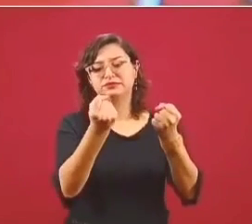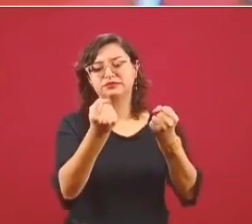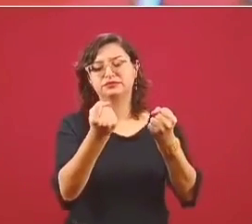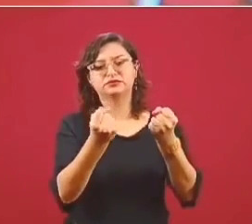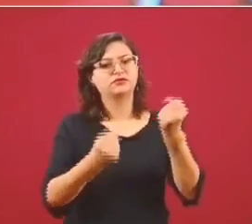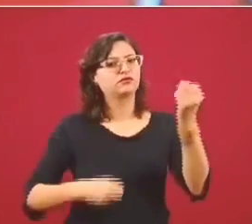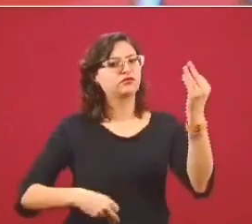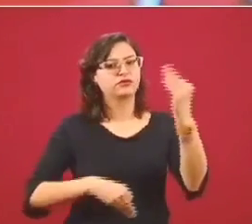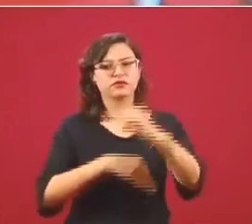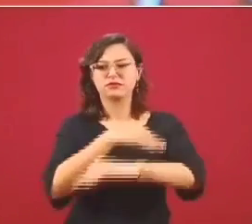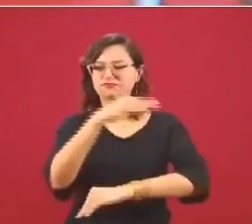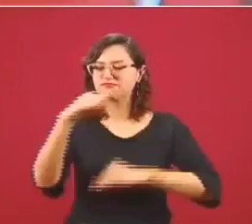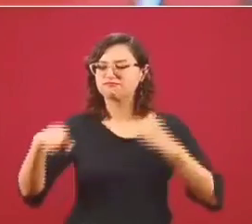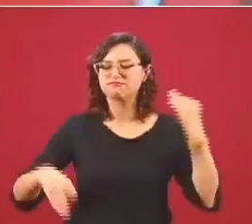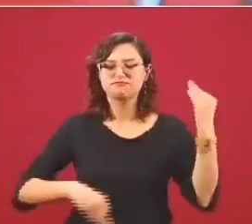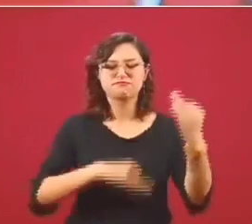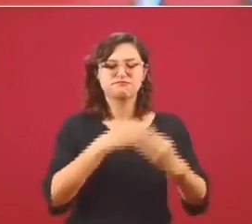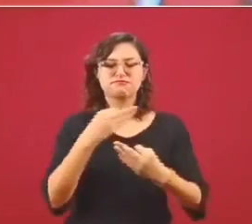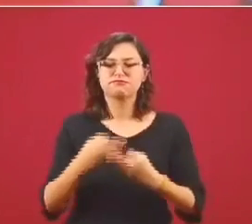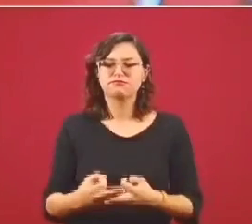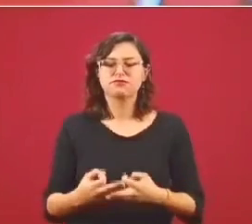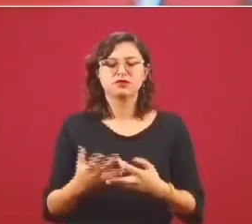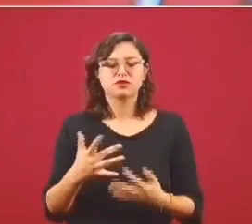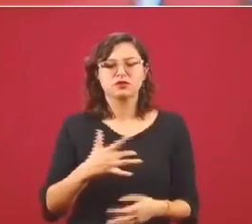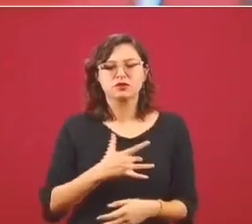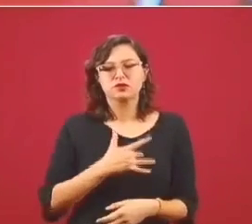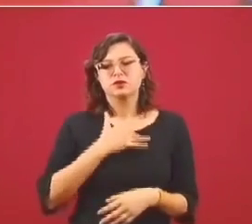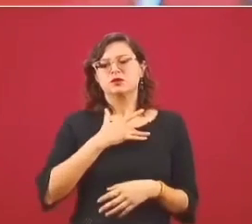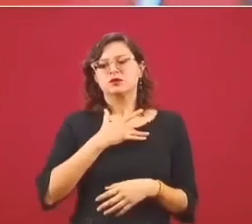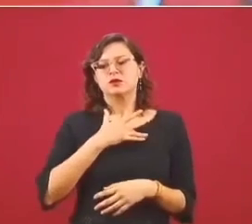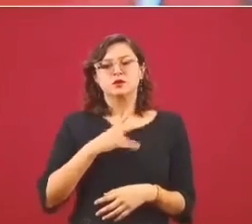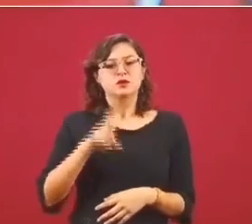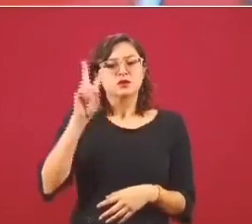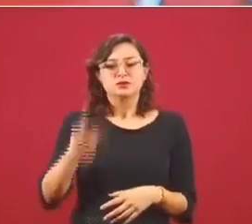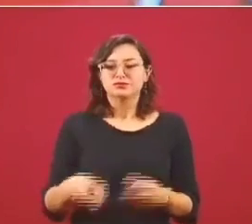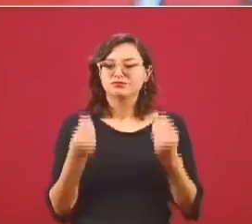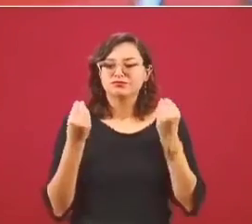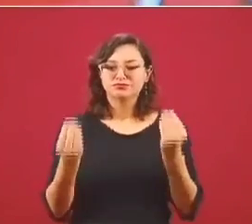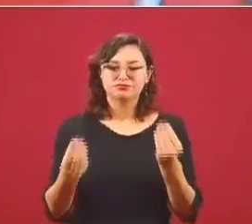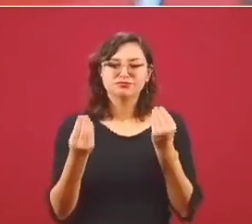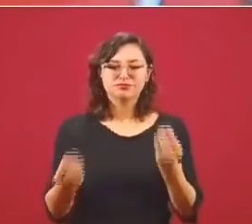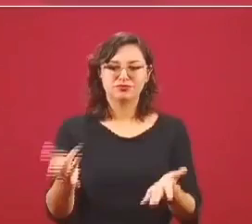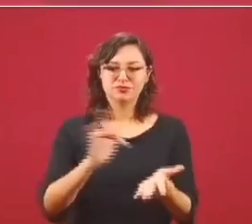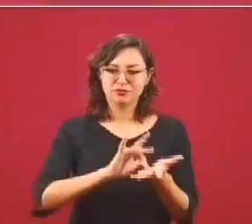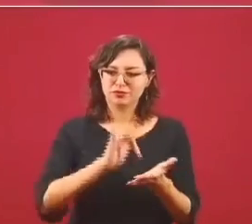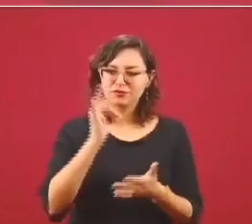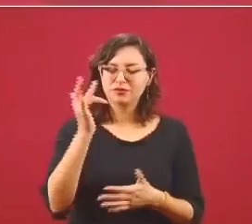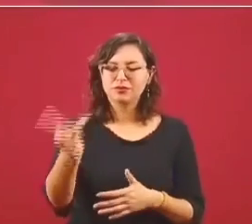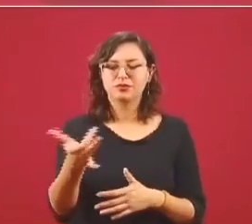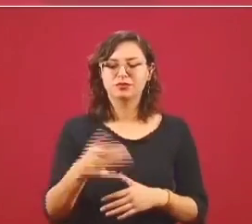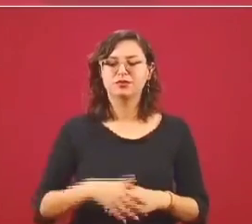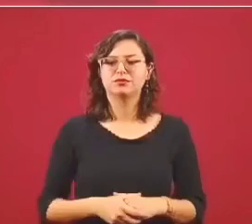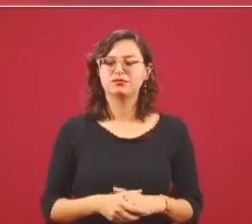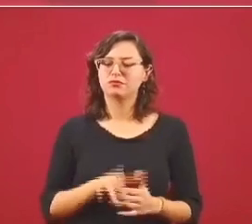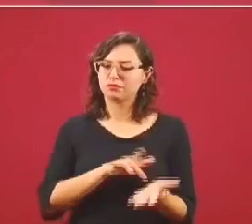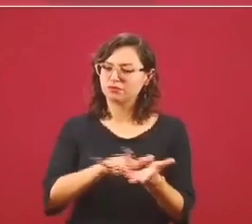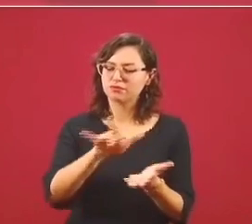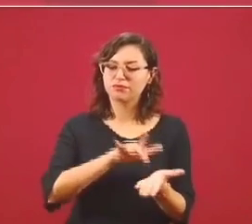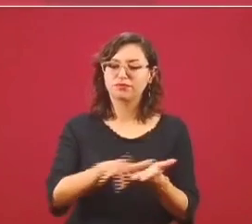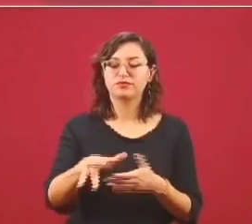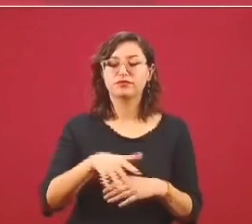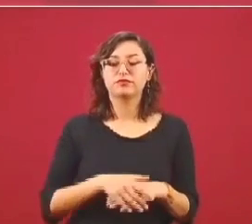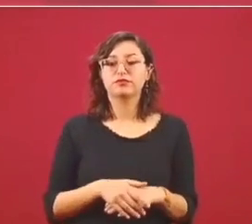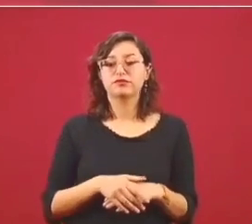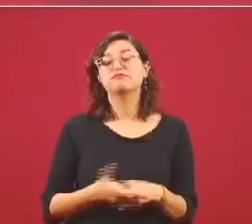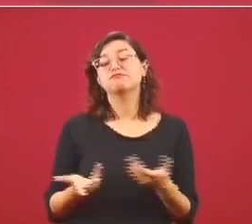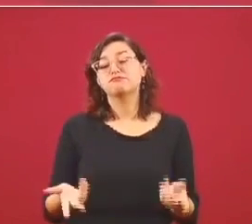profunda gratitud y nuestra solidaridad. Entonces, en el caso de la